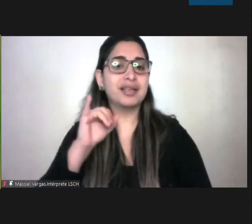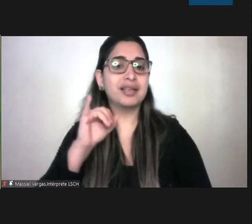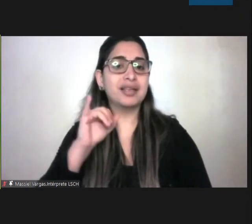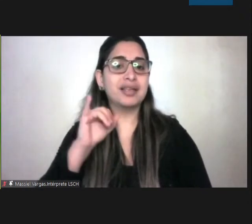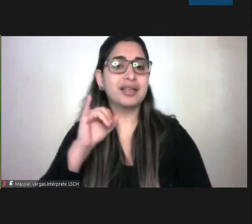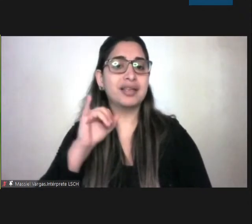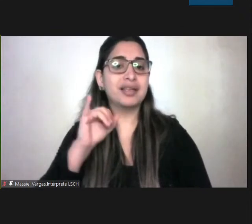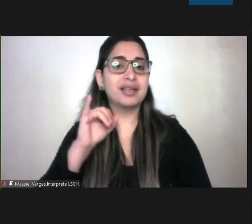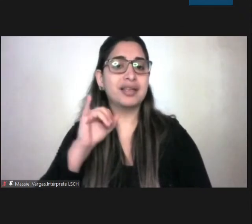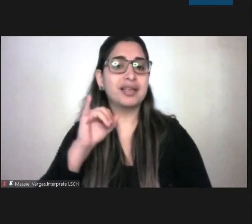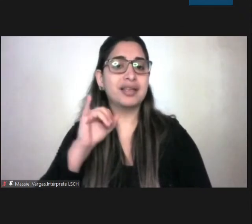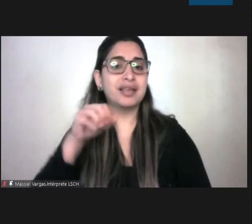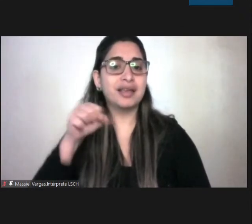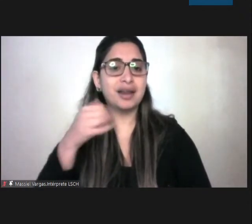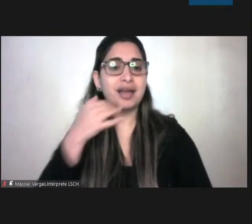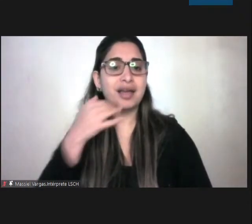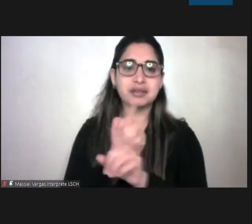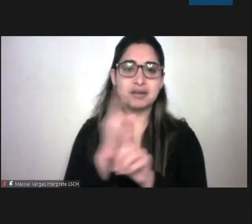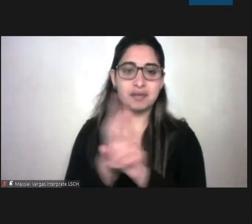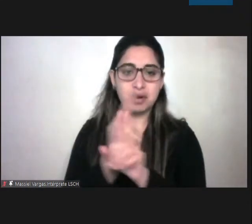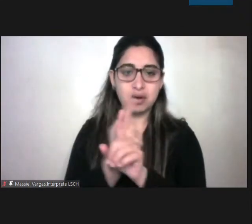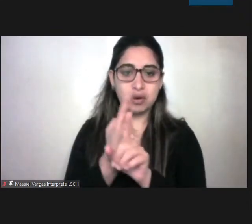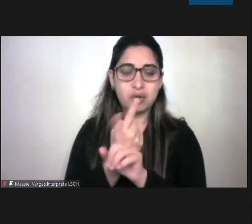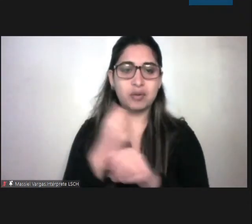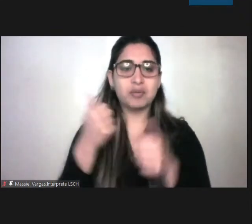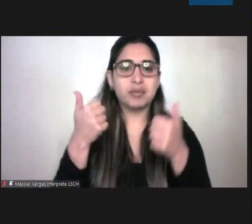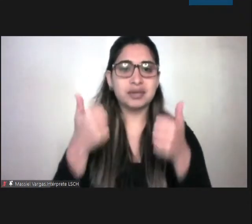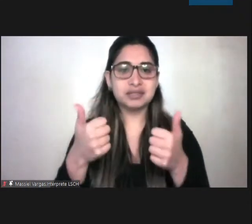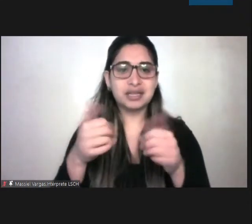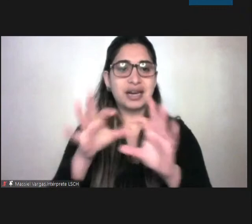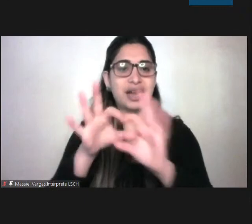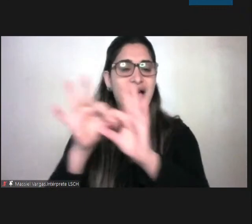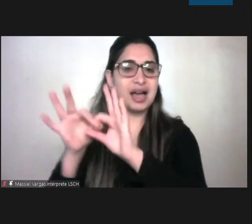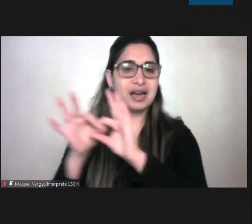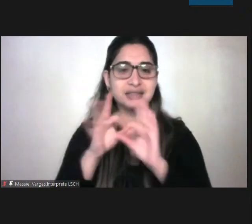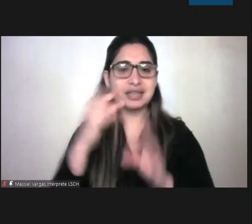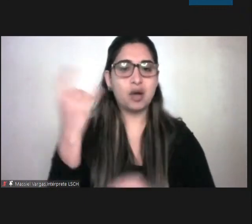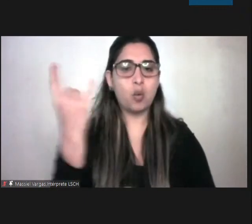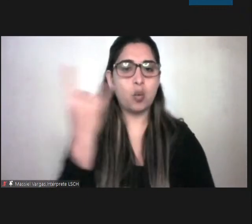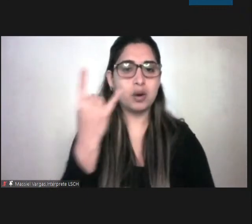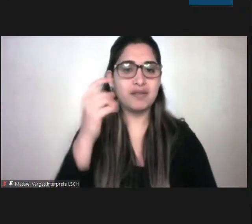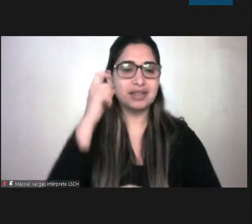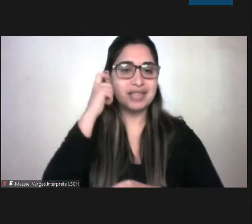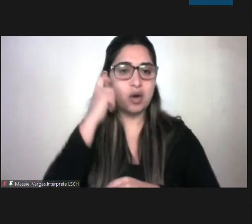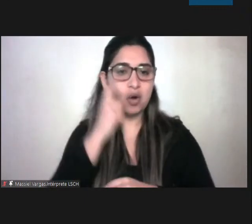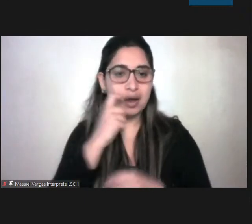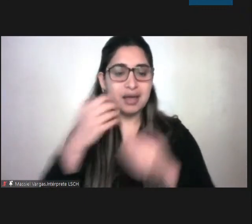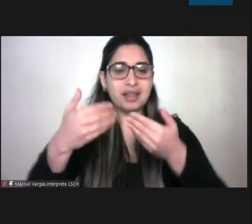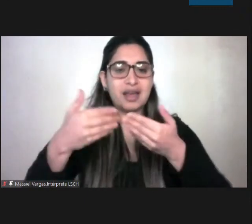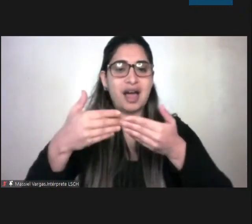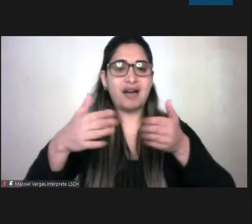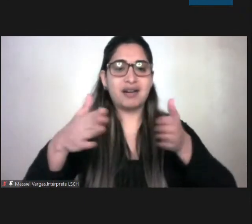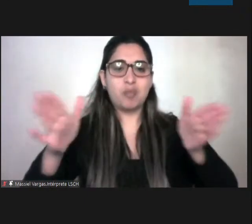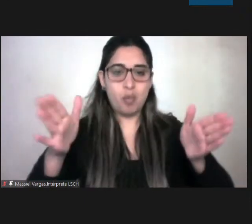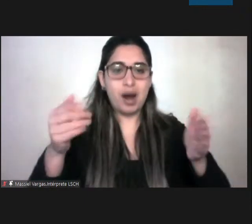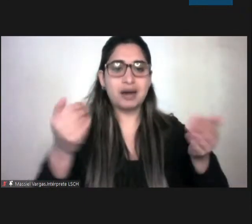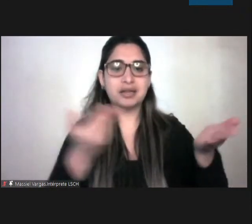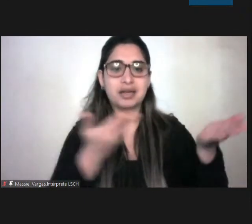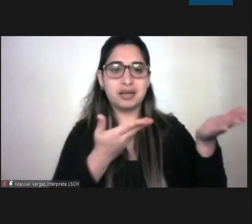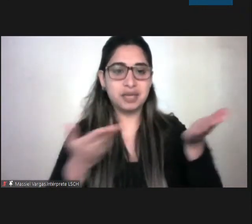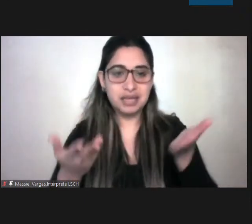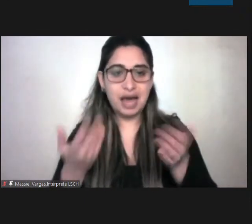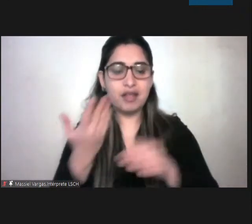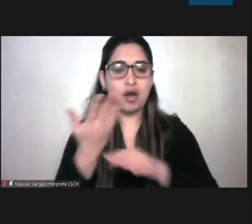conversando bueno agradecer a la Universidad de O'Higgins por abrir su puerta su espacio cómo se van